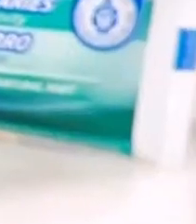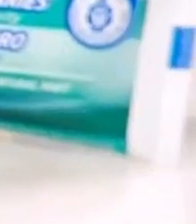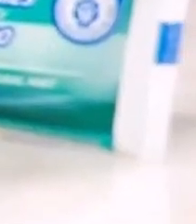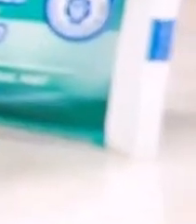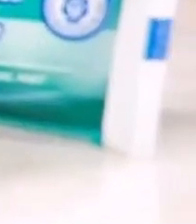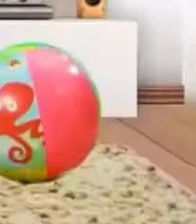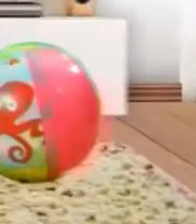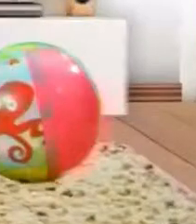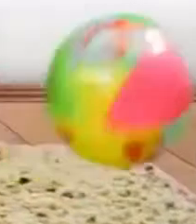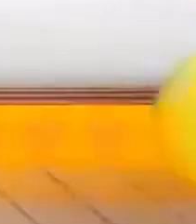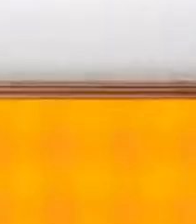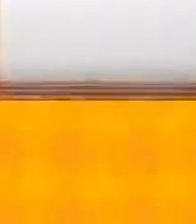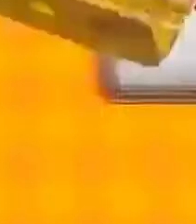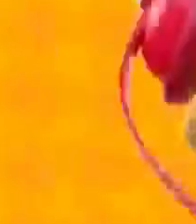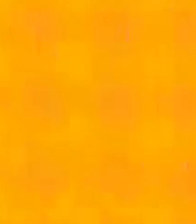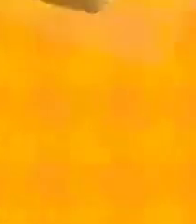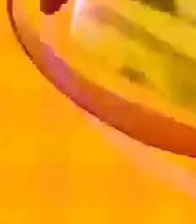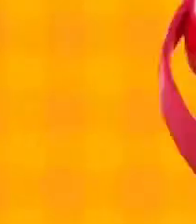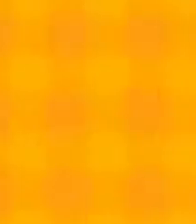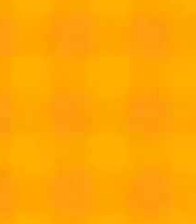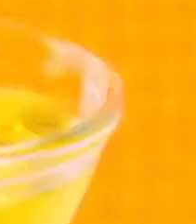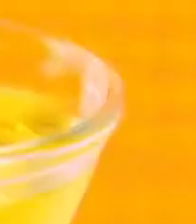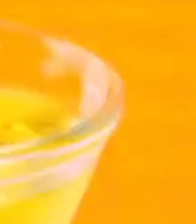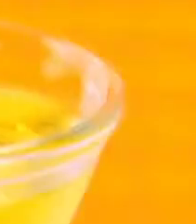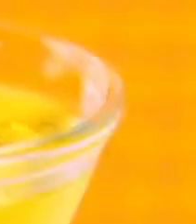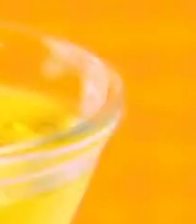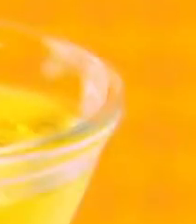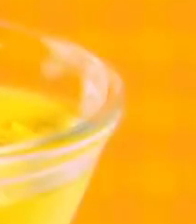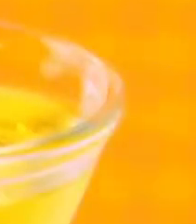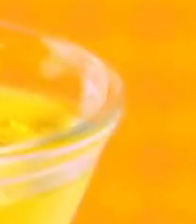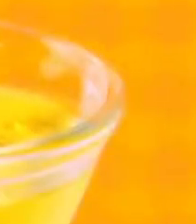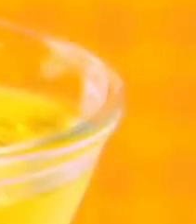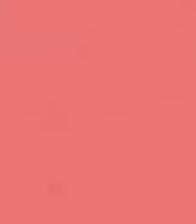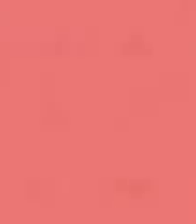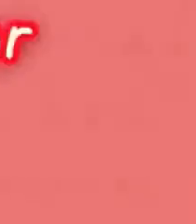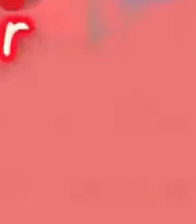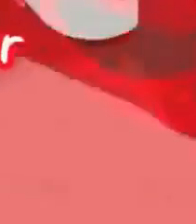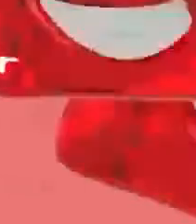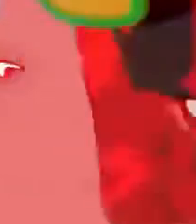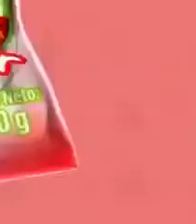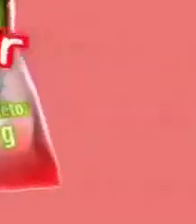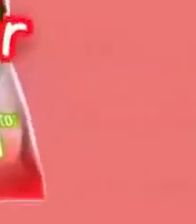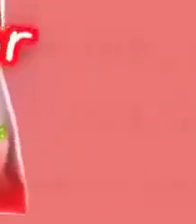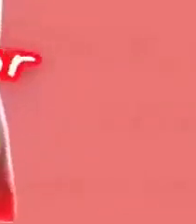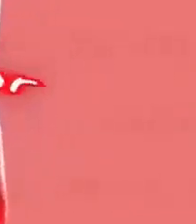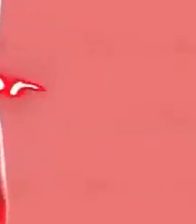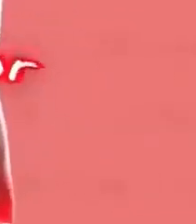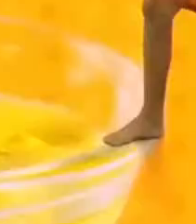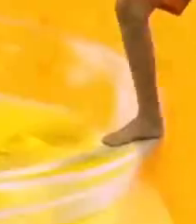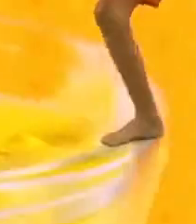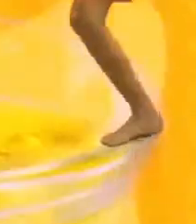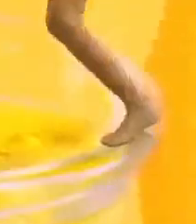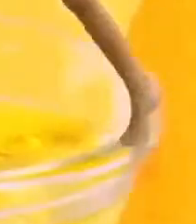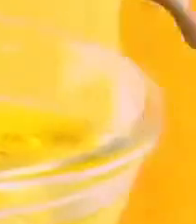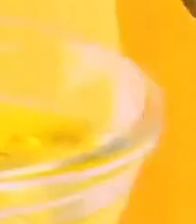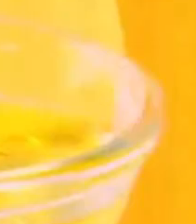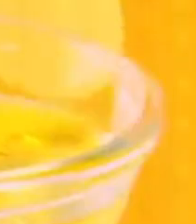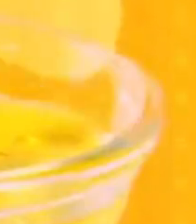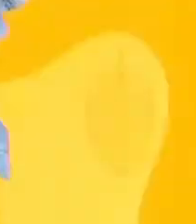sonríe con Dentro. Gelatina Gelatina Zifrut Zifrut Primero sabor a fresa y hora sabor a